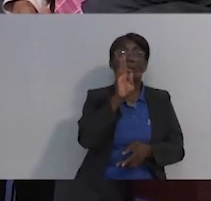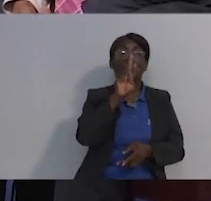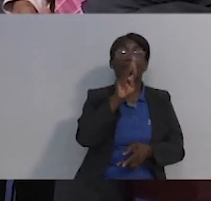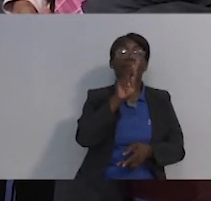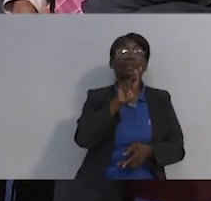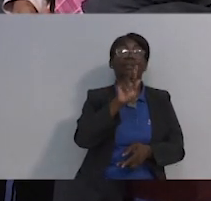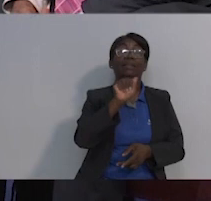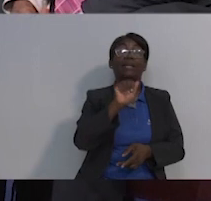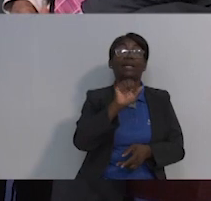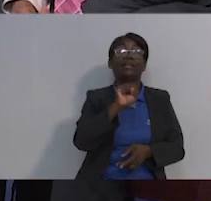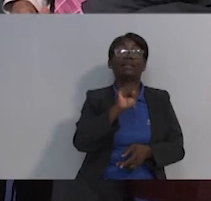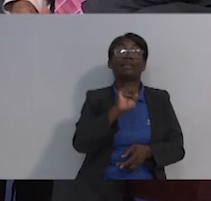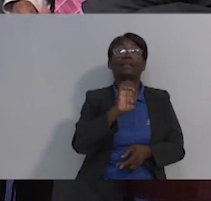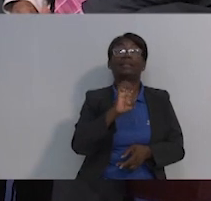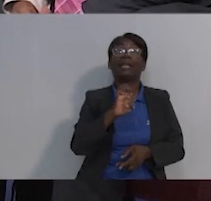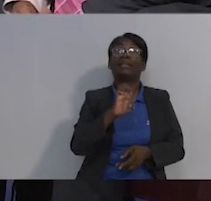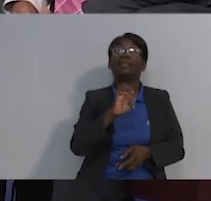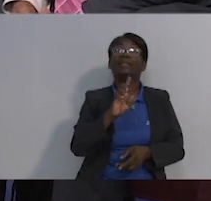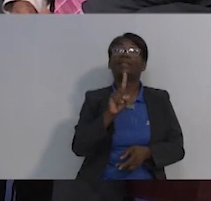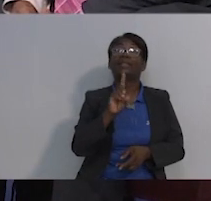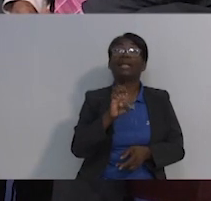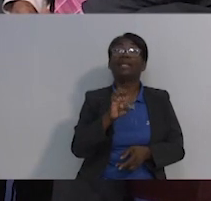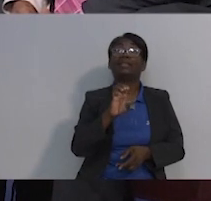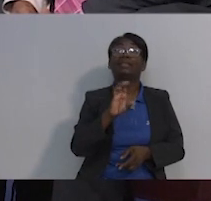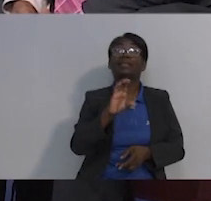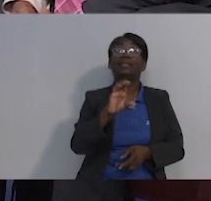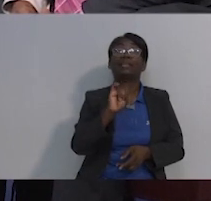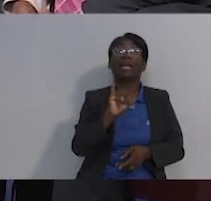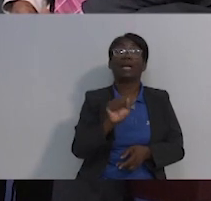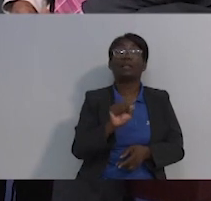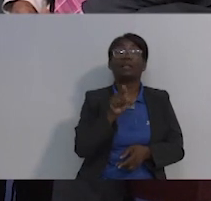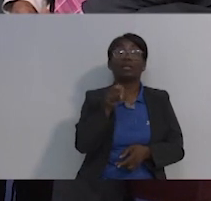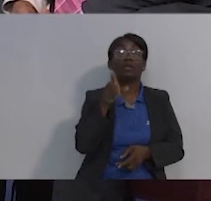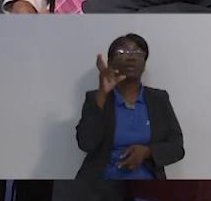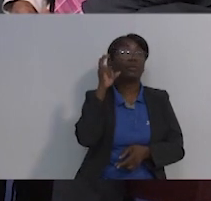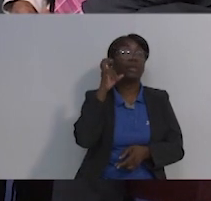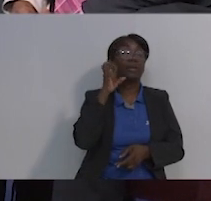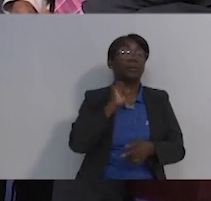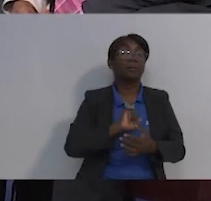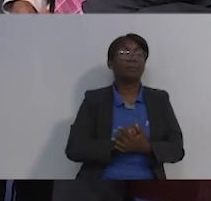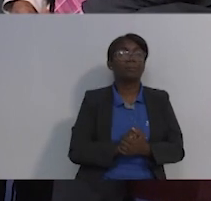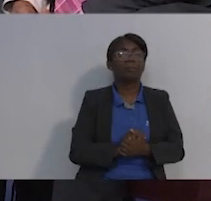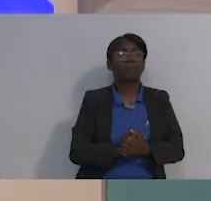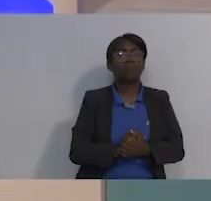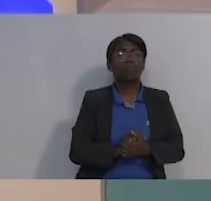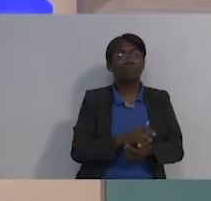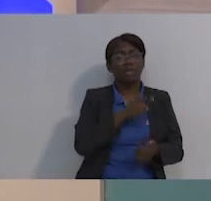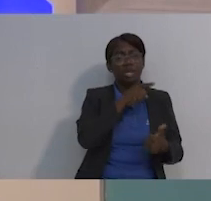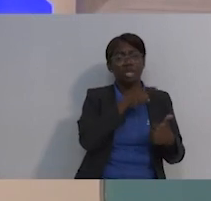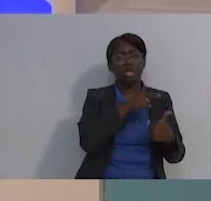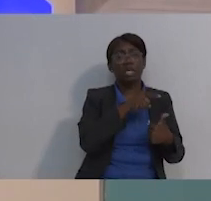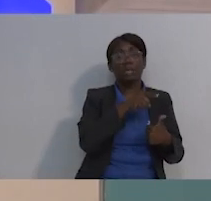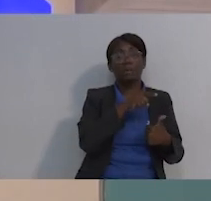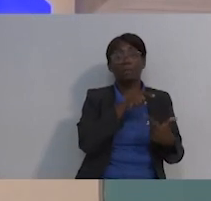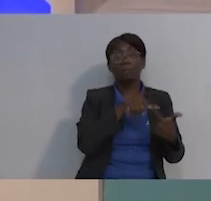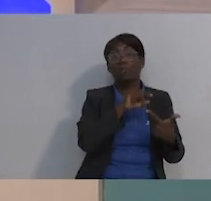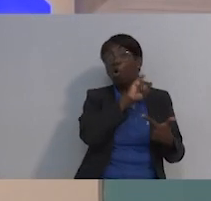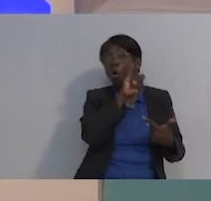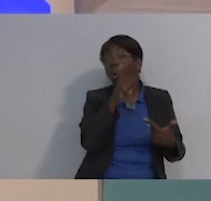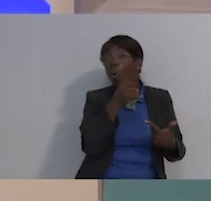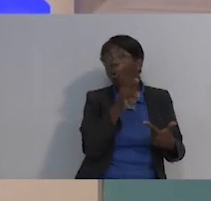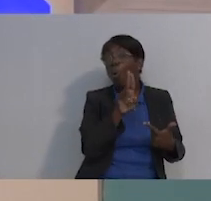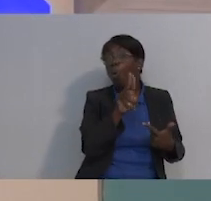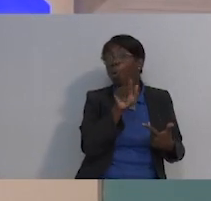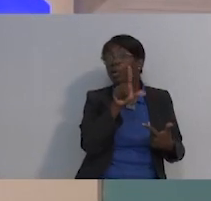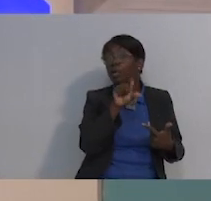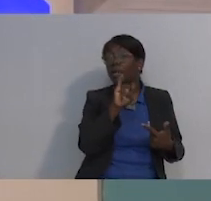el mundo, y creo que Julieta también me podría decir lo mismo, es que aprendes a valorar lo que tienes, valorar